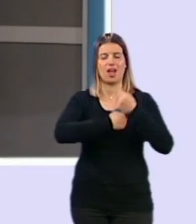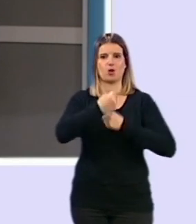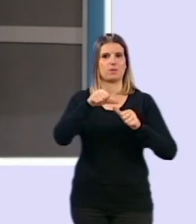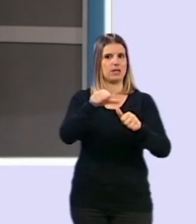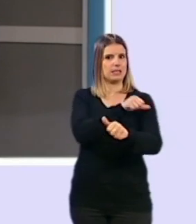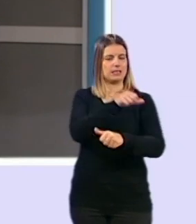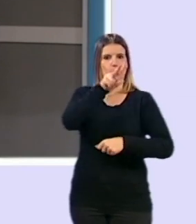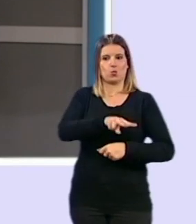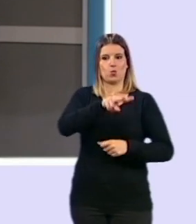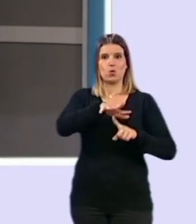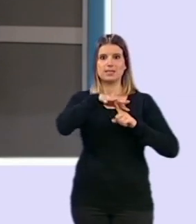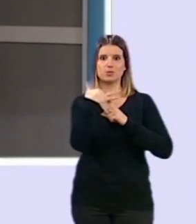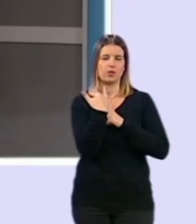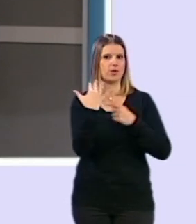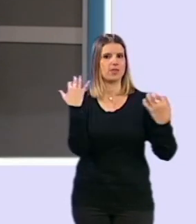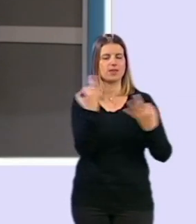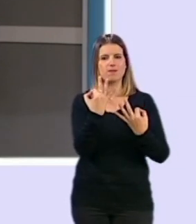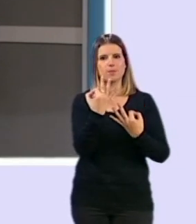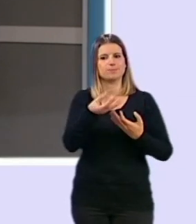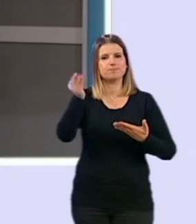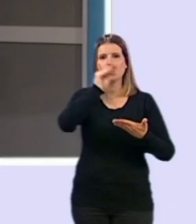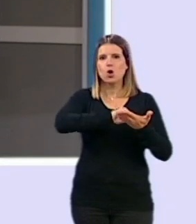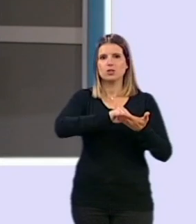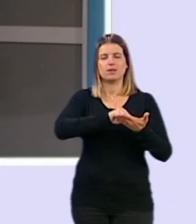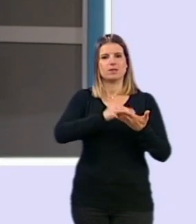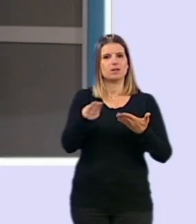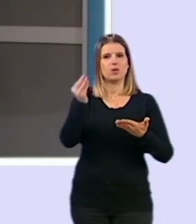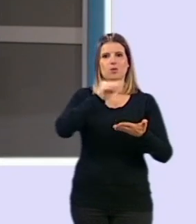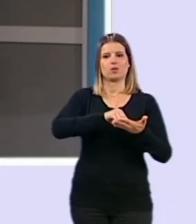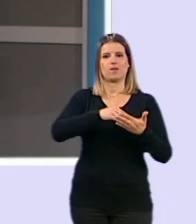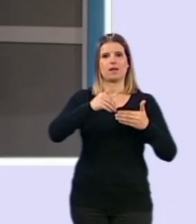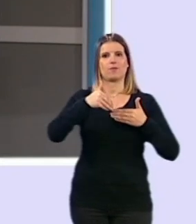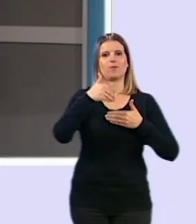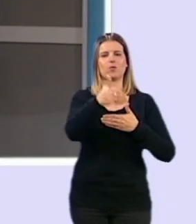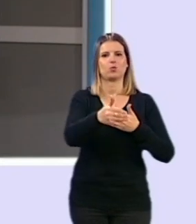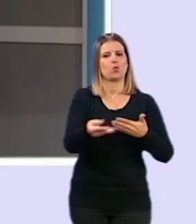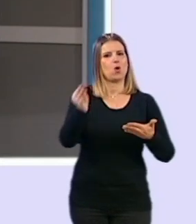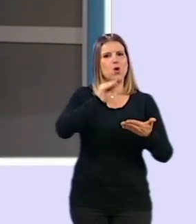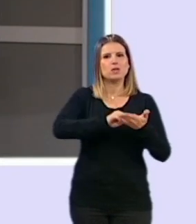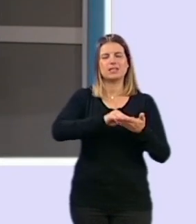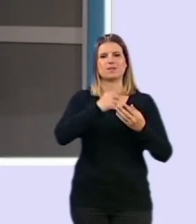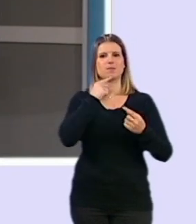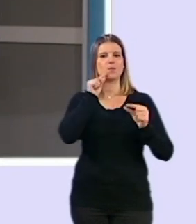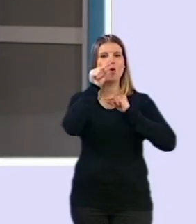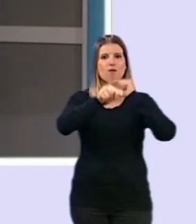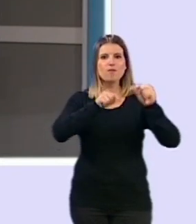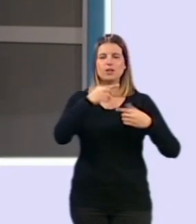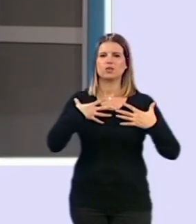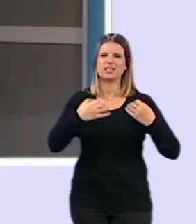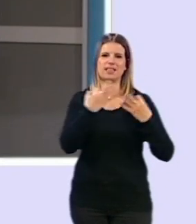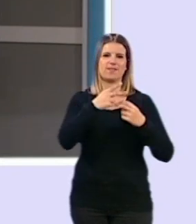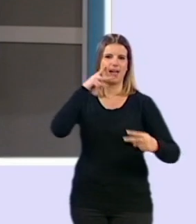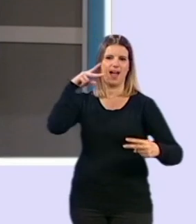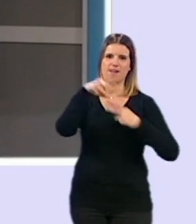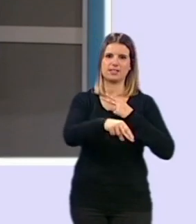visto. Debemos evitar, pues, caer nuevamente en este tipo de pandemia sanitaria y para ello también tenemos que